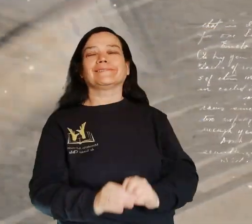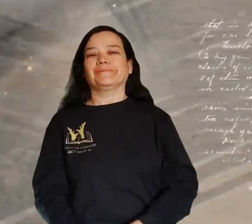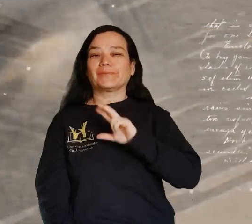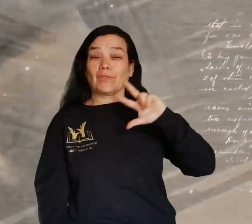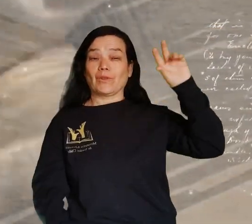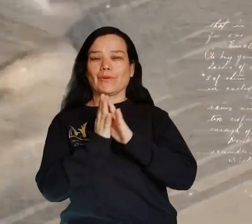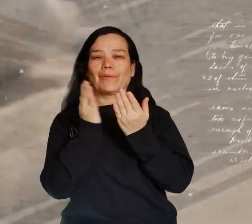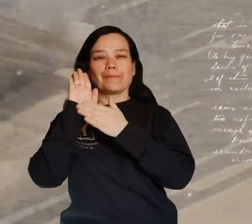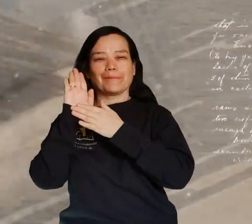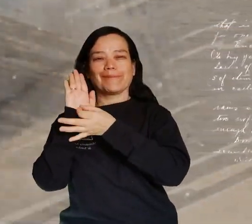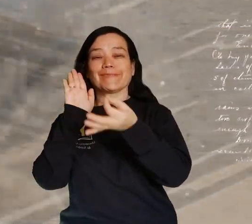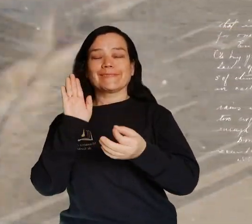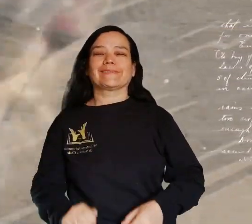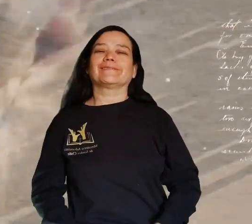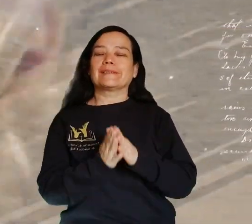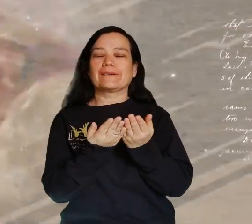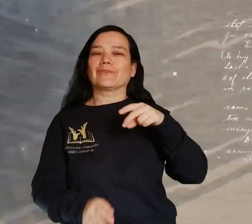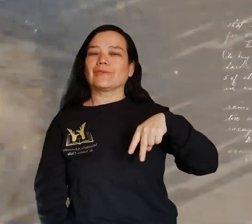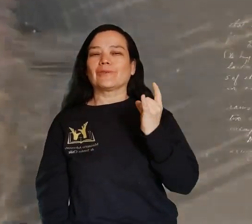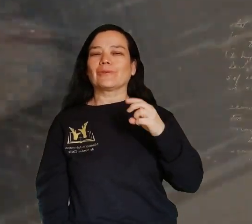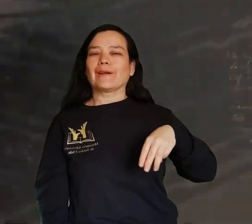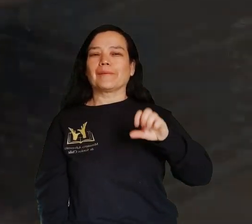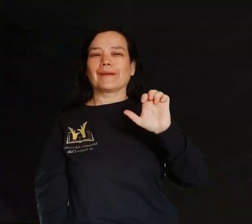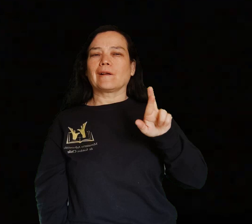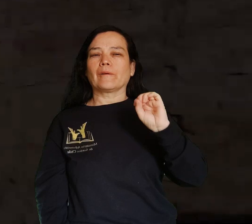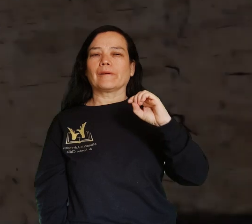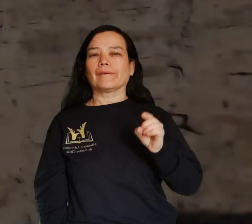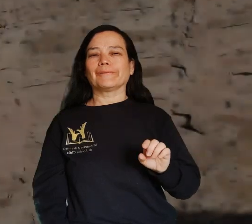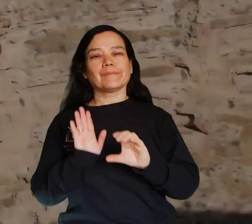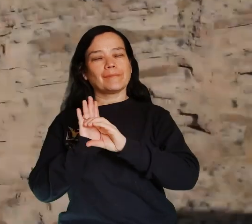al Señor y hacer las ofrendas correspondientes.